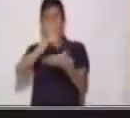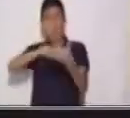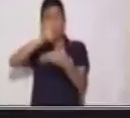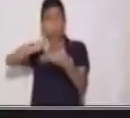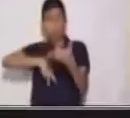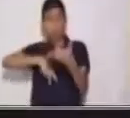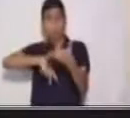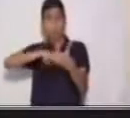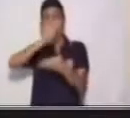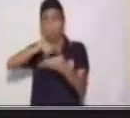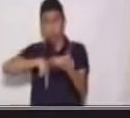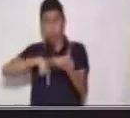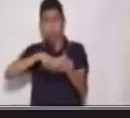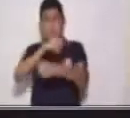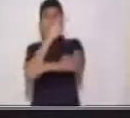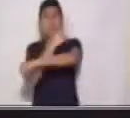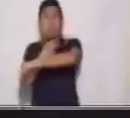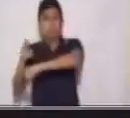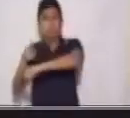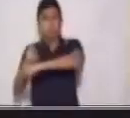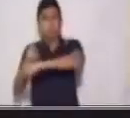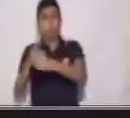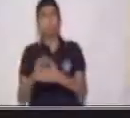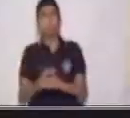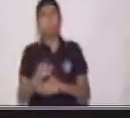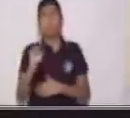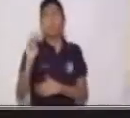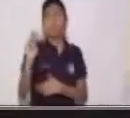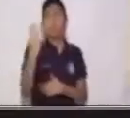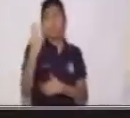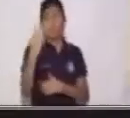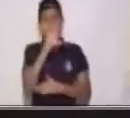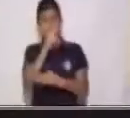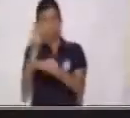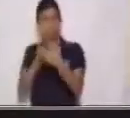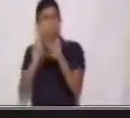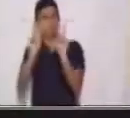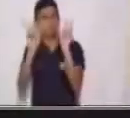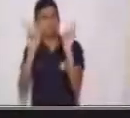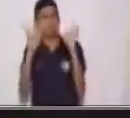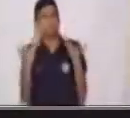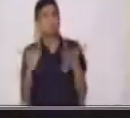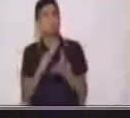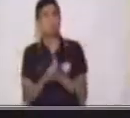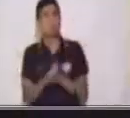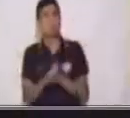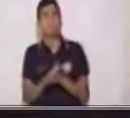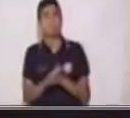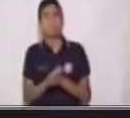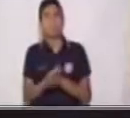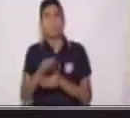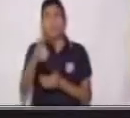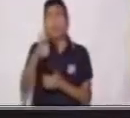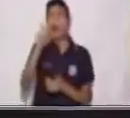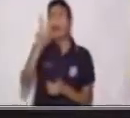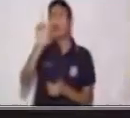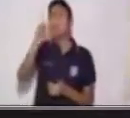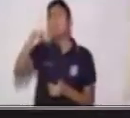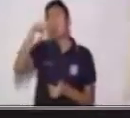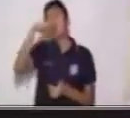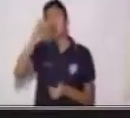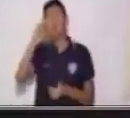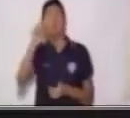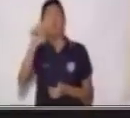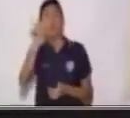¿Todos atentos? Muy bien. Nuestra tercera lectura dice, Las aventuras de Rita.